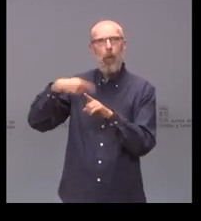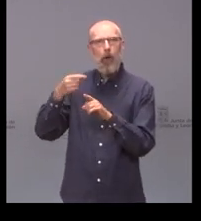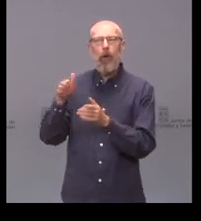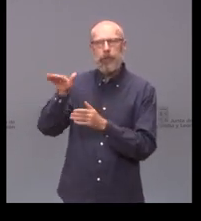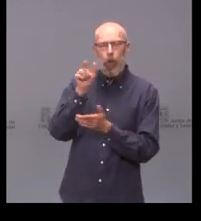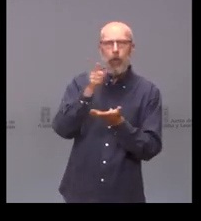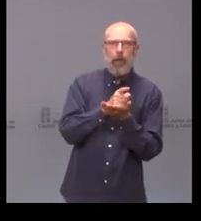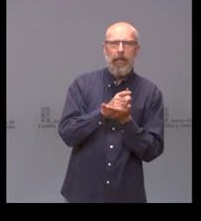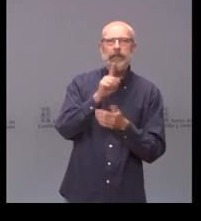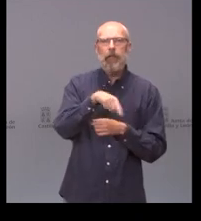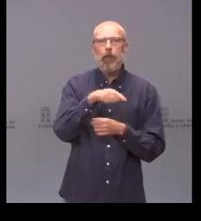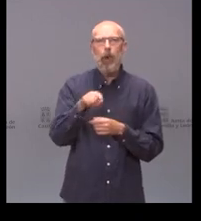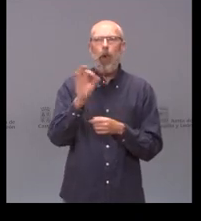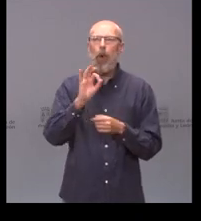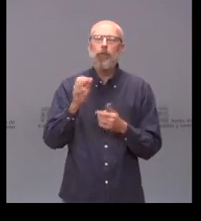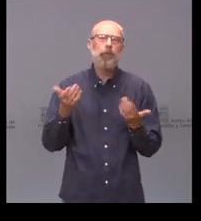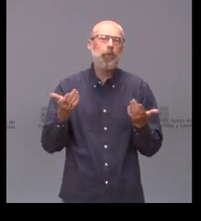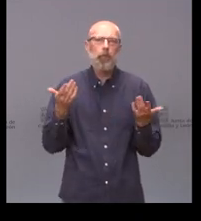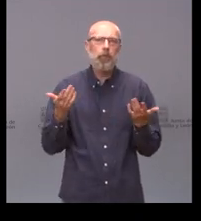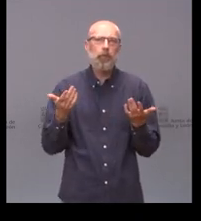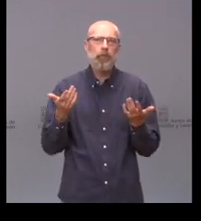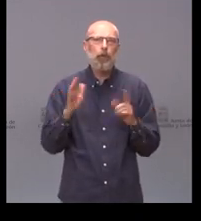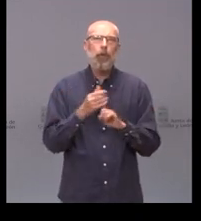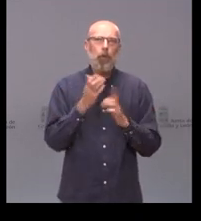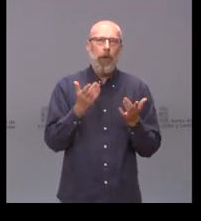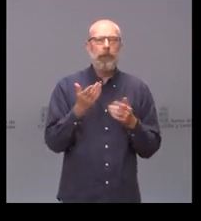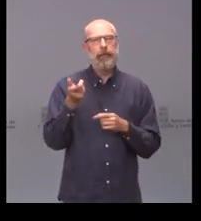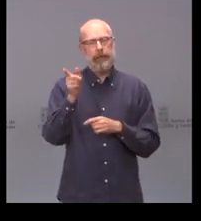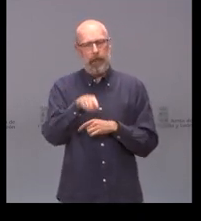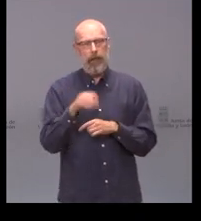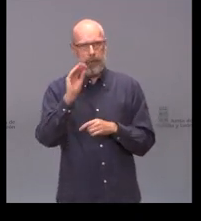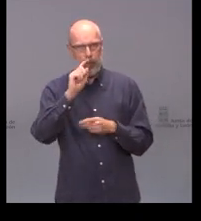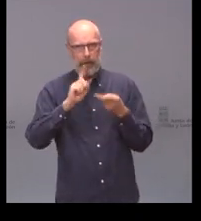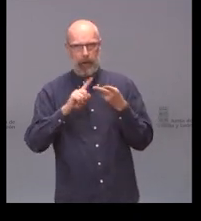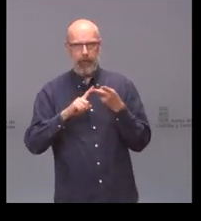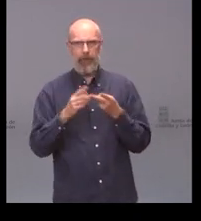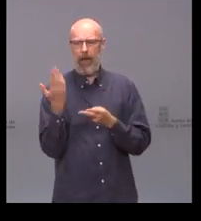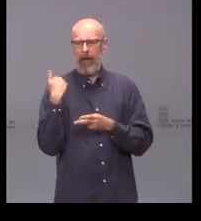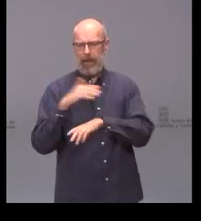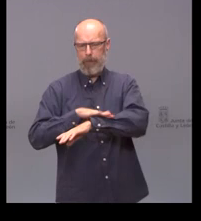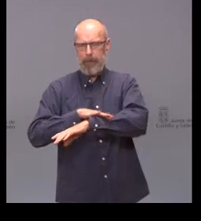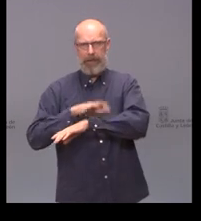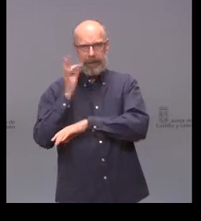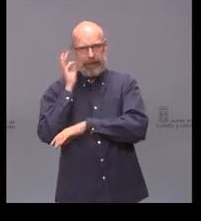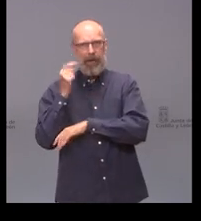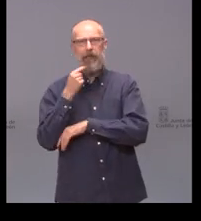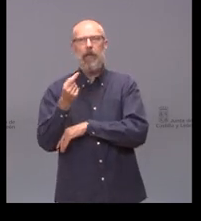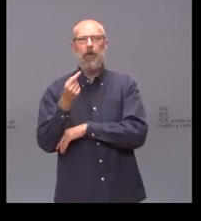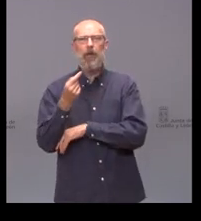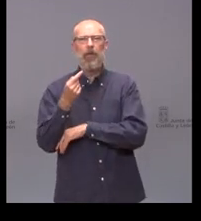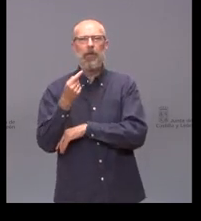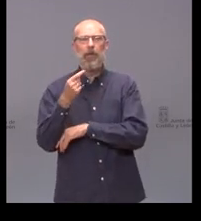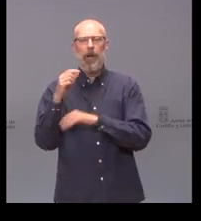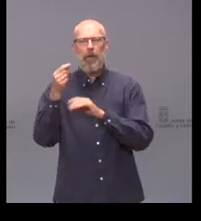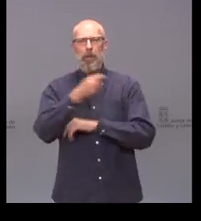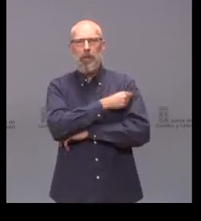o para ellos ha terminado ahí la historia y también quería preguntar ayer también creo que dijo la ministra que iban a llegar muchísimas vacunas de de AstraZeneca